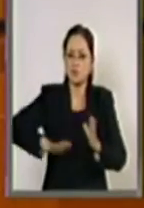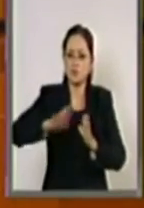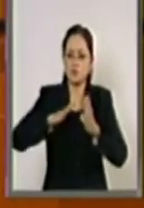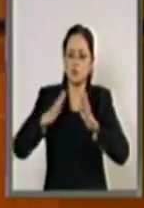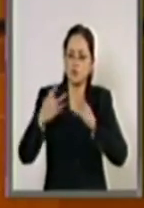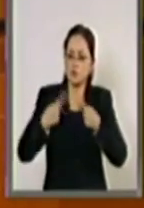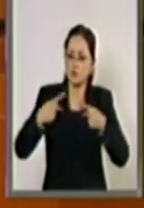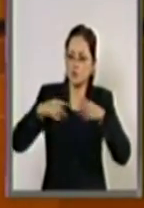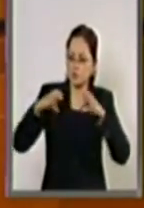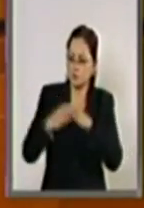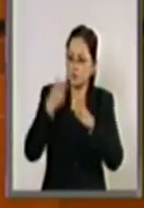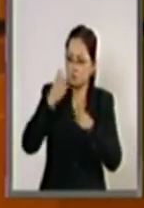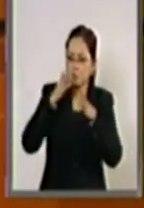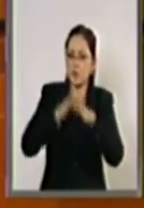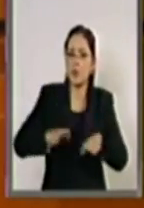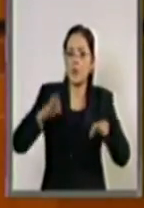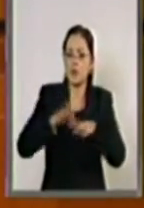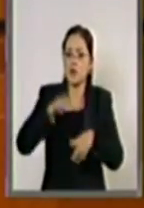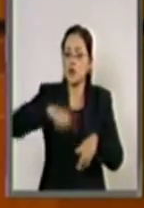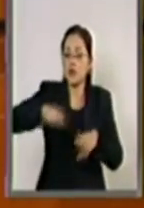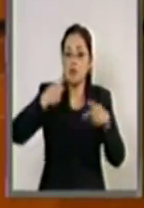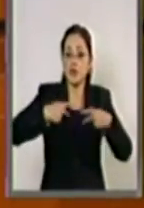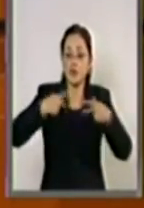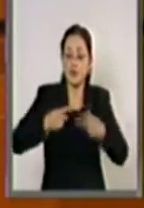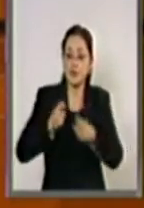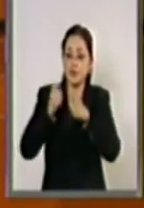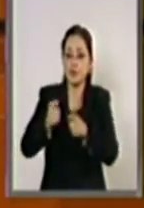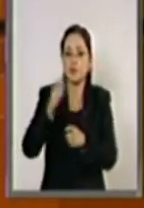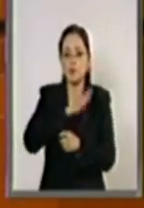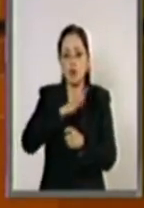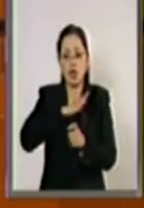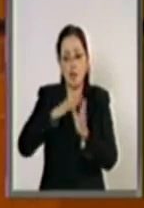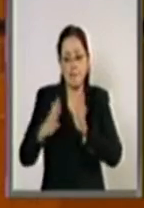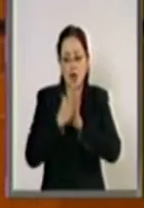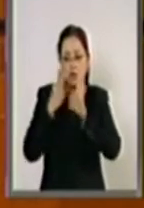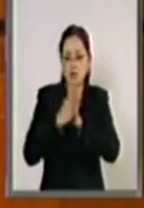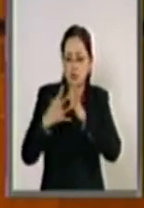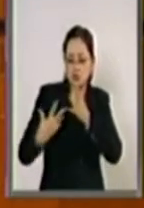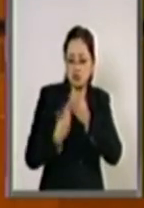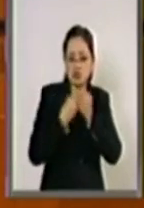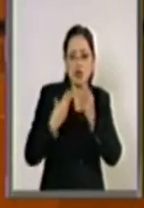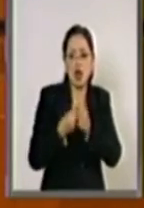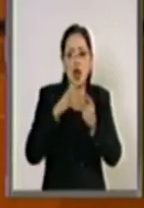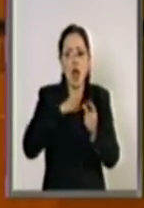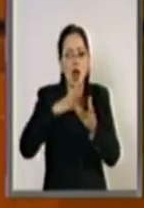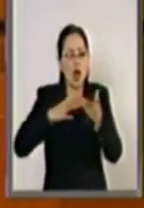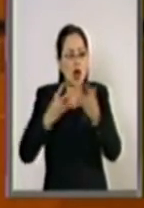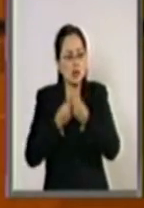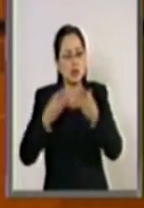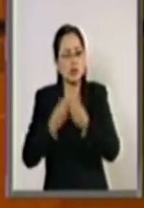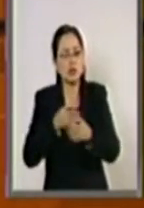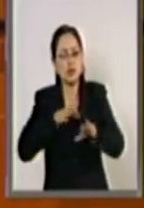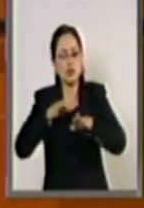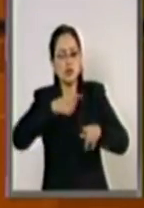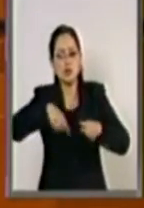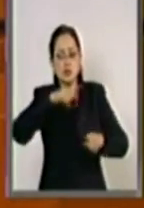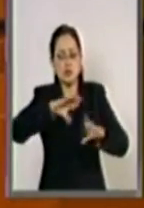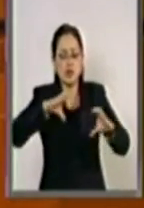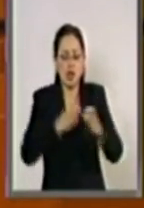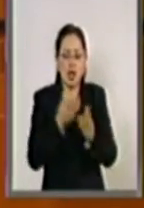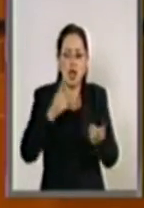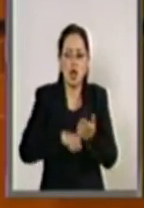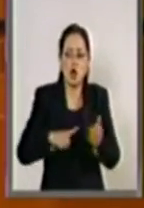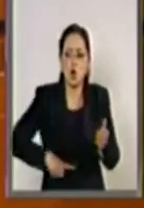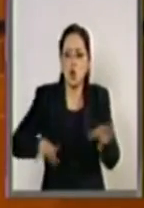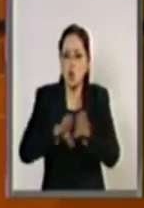que es legítimo que le demos a los ciudadanos el que puedan participar y estén cercanos al trabajo de los poderes de gobierno,